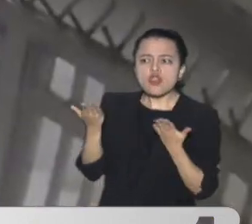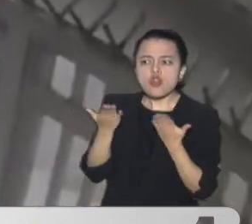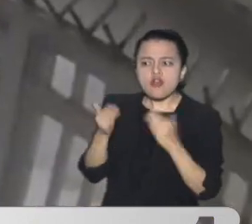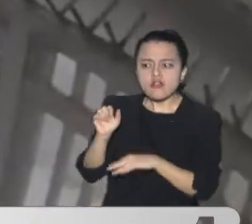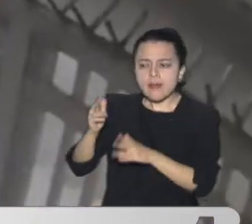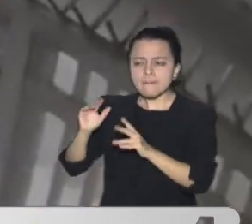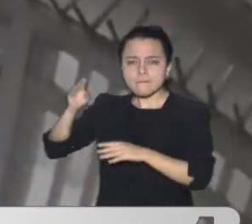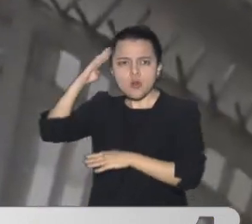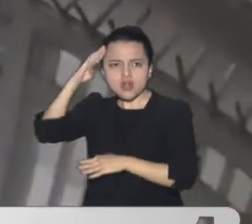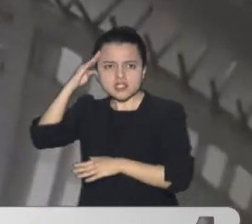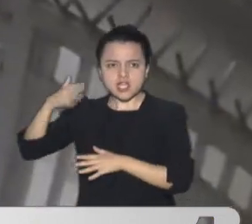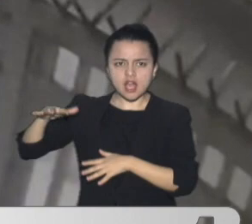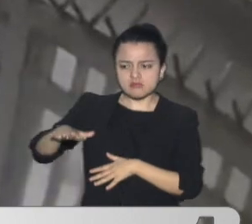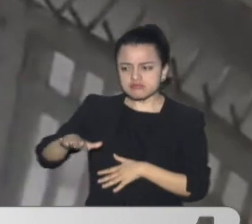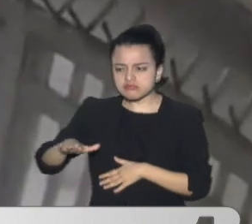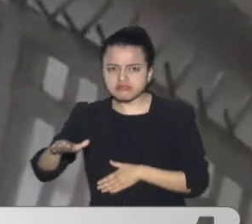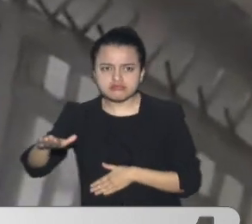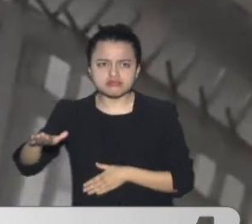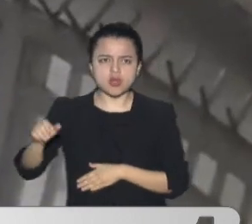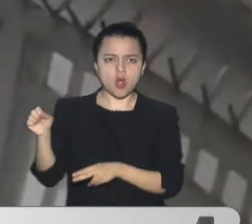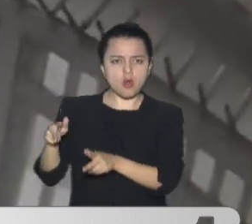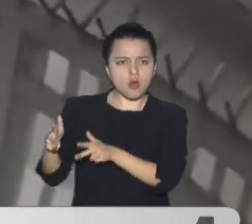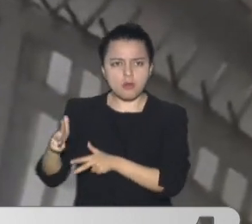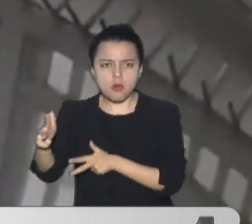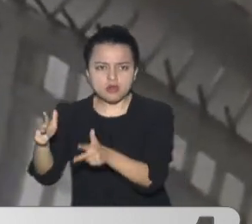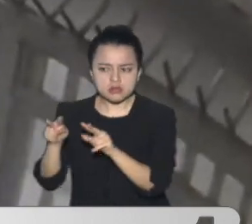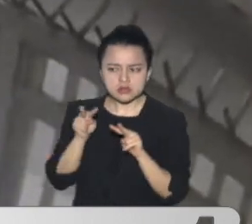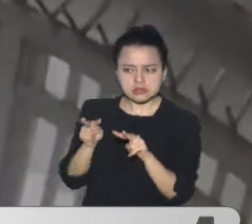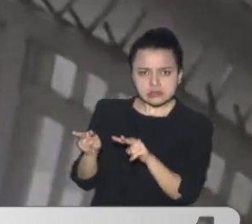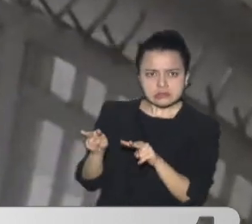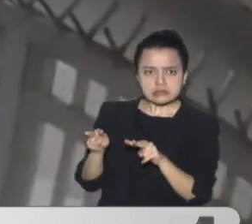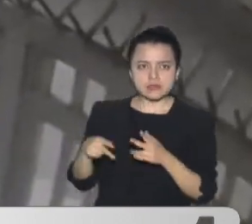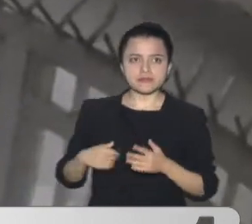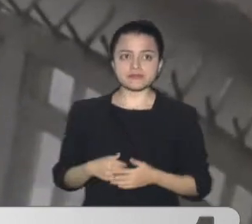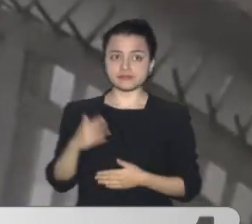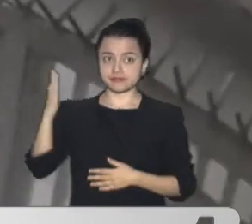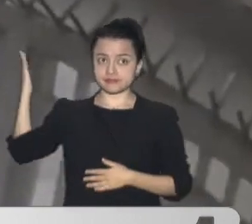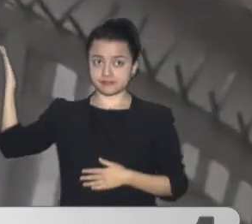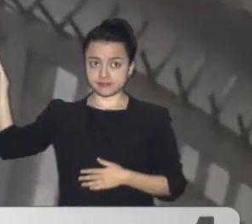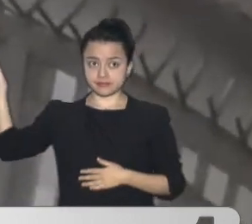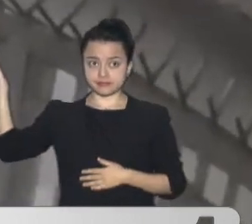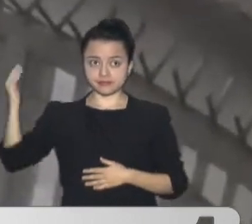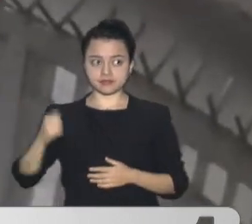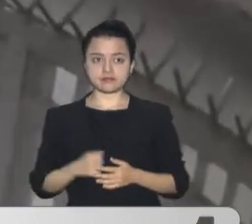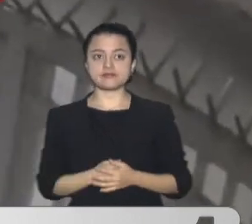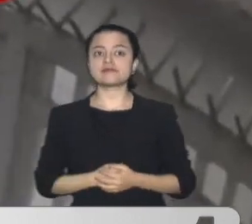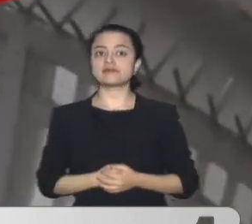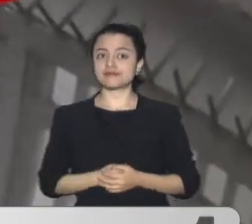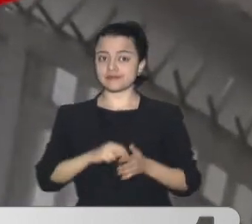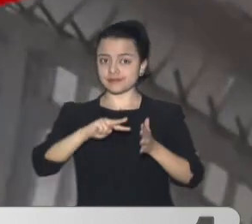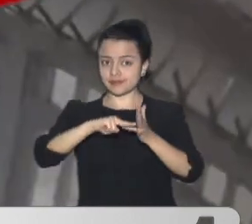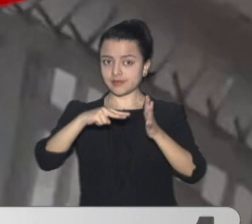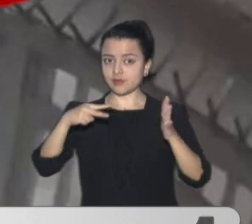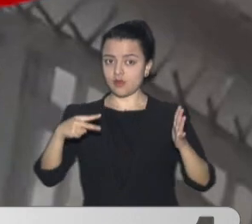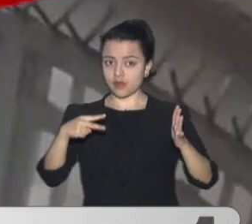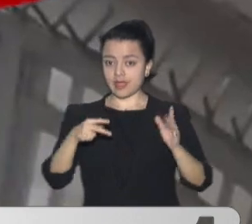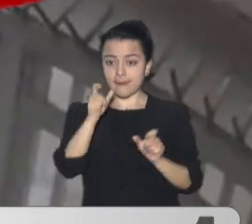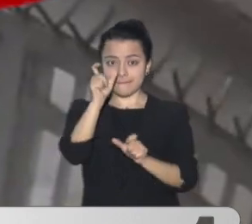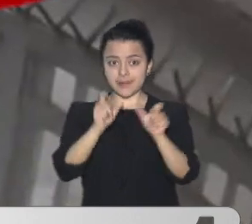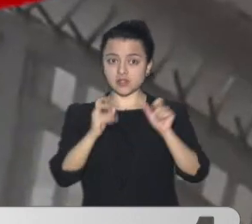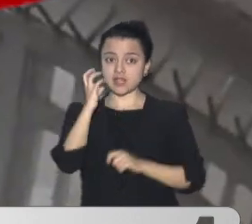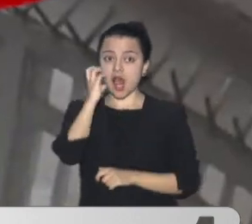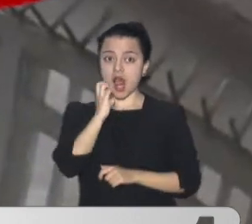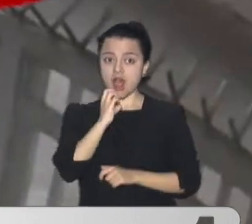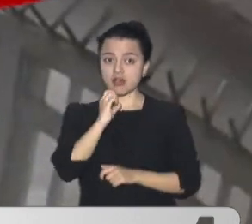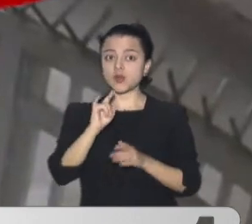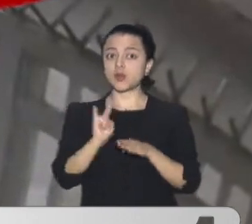Las bandas Delincuenciales Este año Se han fortalecido Tecnológicamente Intentando ir un paso Más allá De las autoridades Y de las mismas